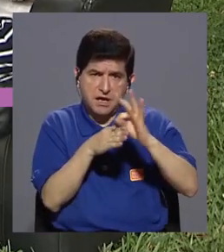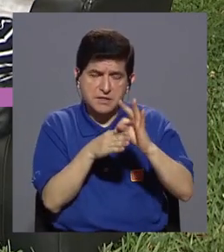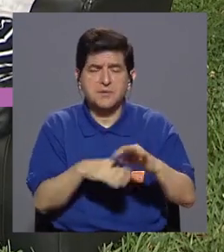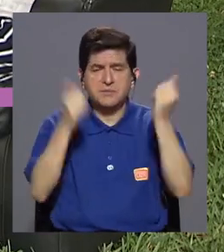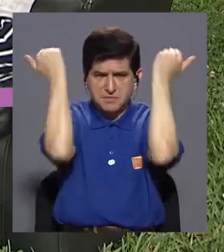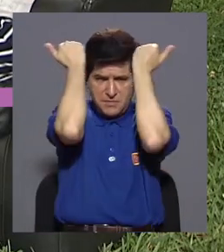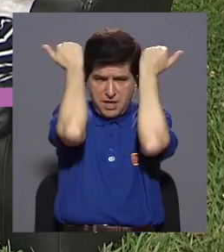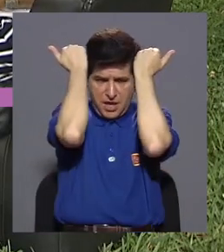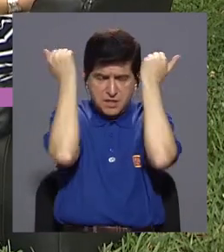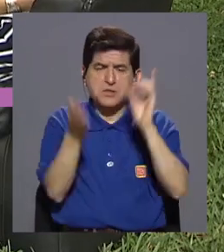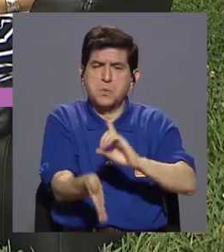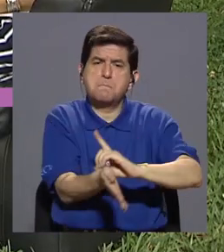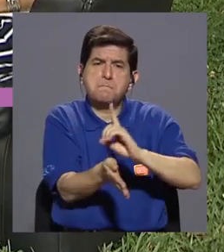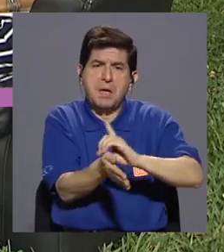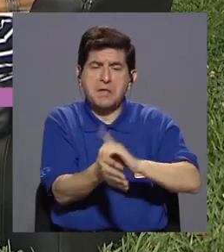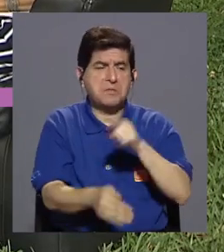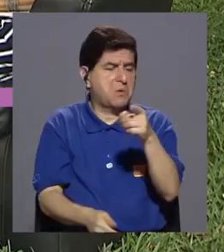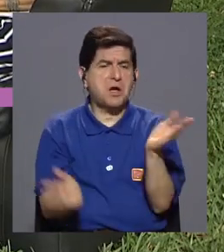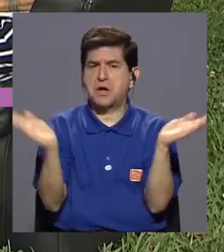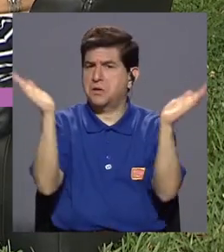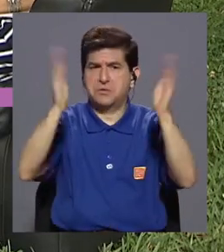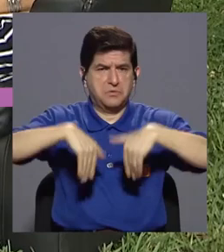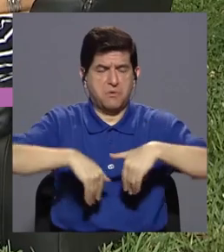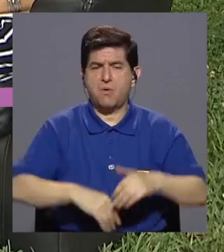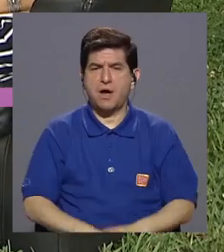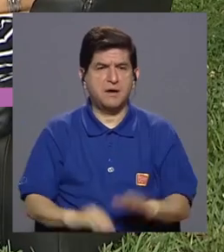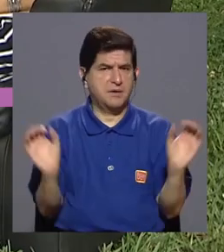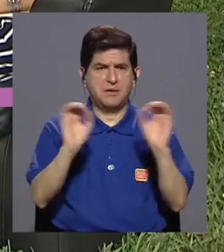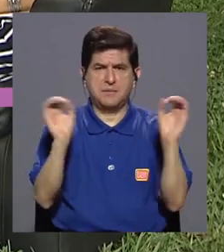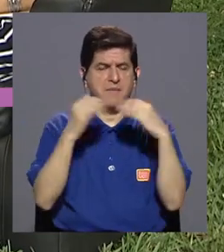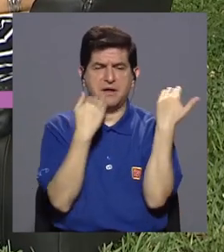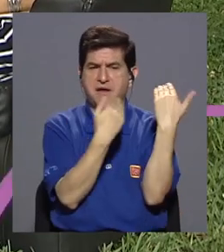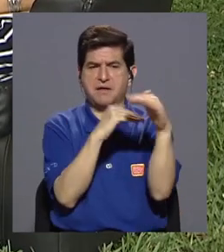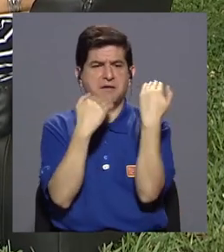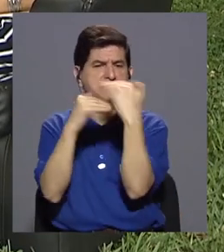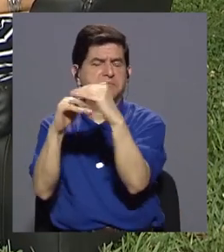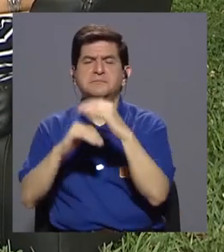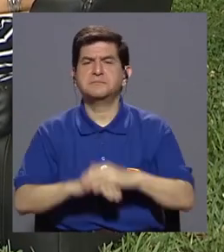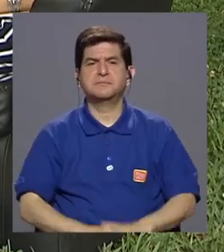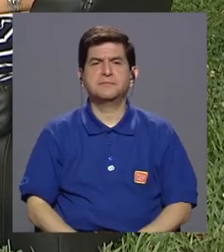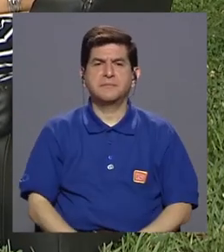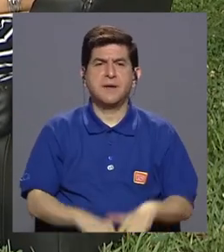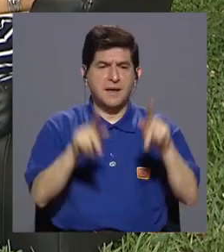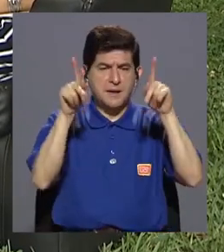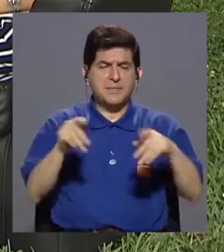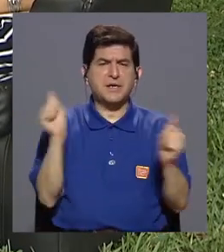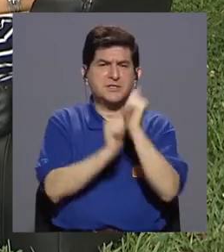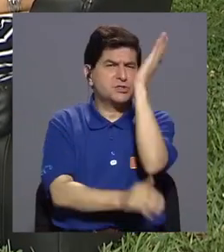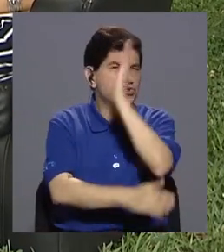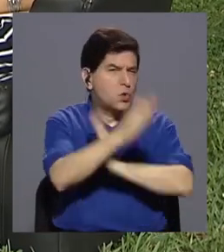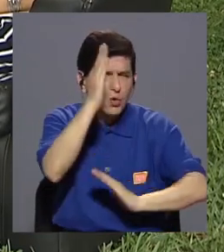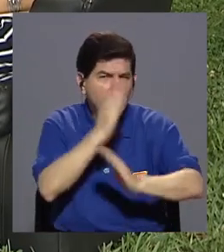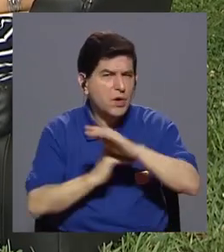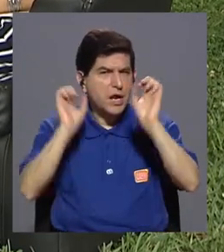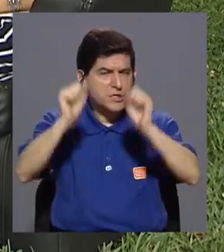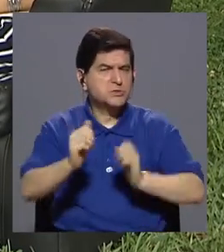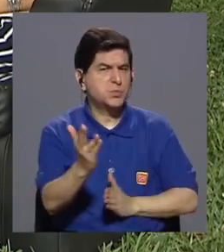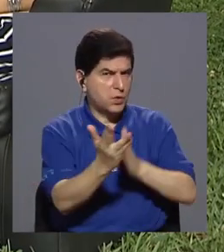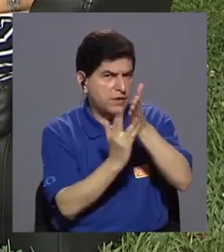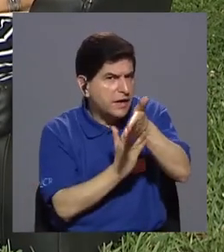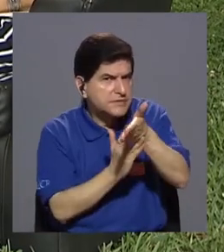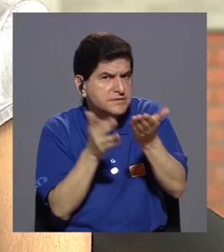psiquiátrico o médico. Ahí sí no hay ninguna restricción. ¿Personas con discapacidad pueden